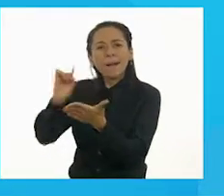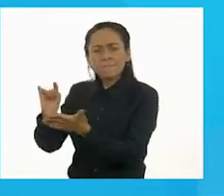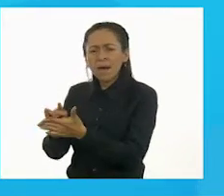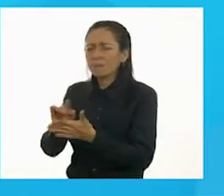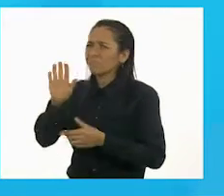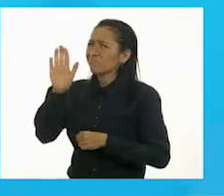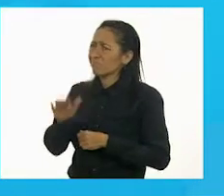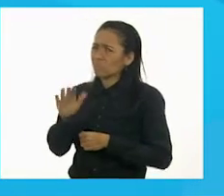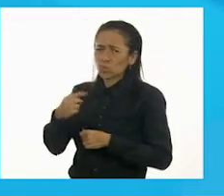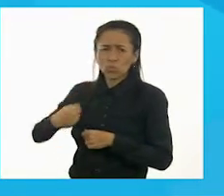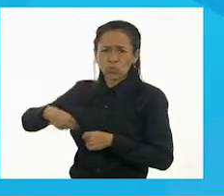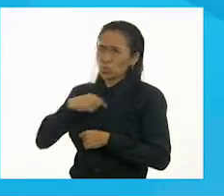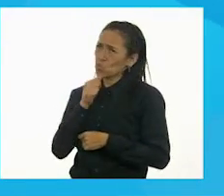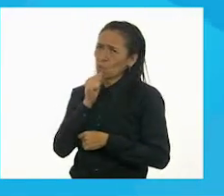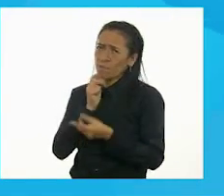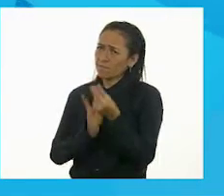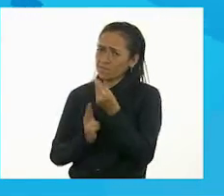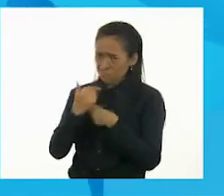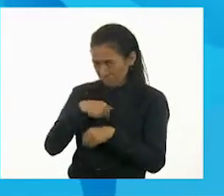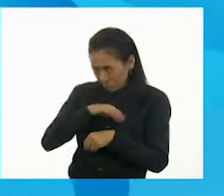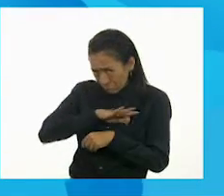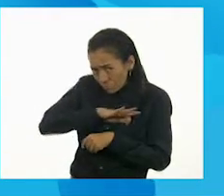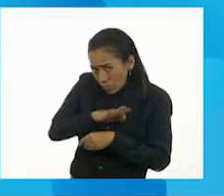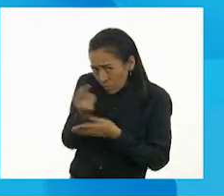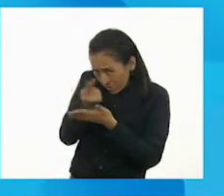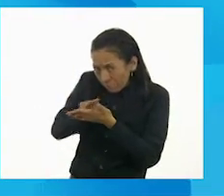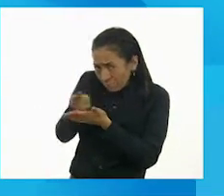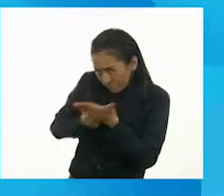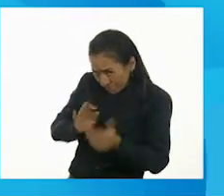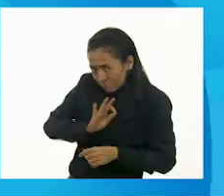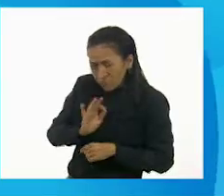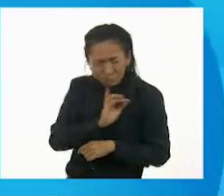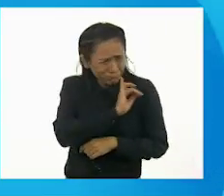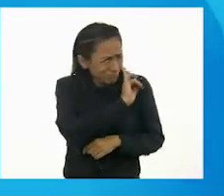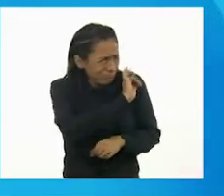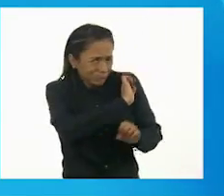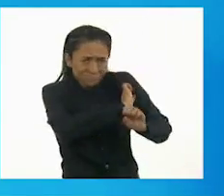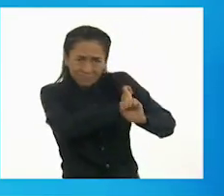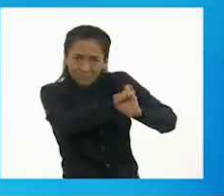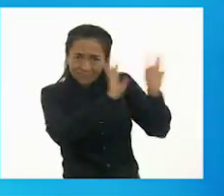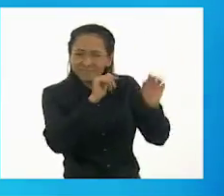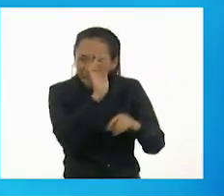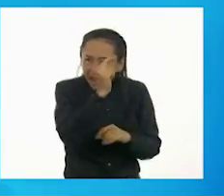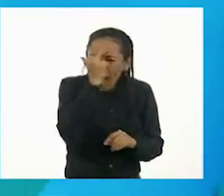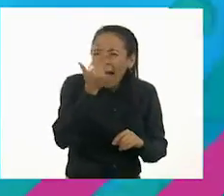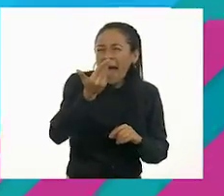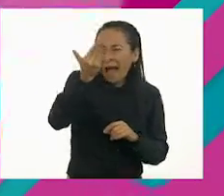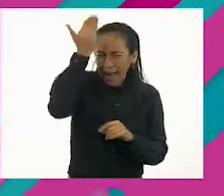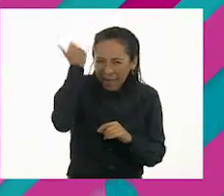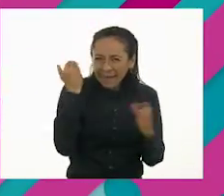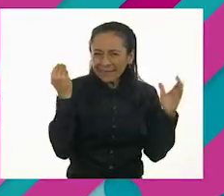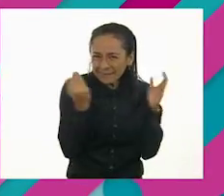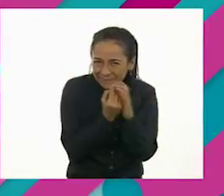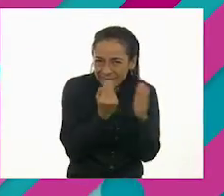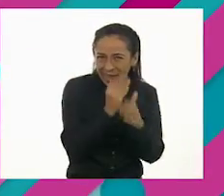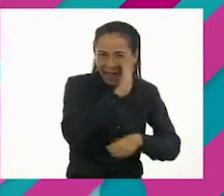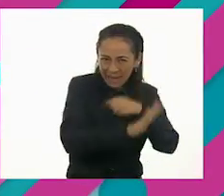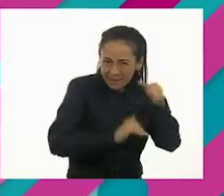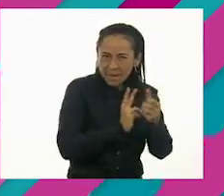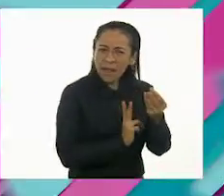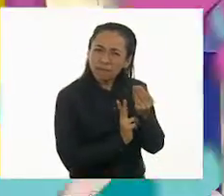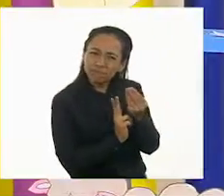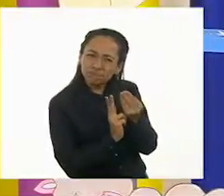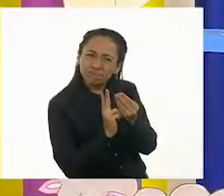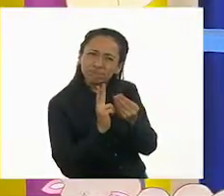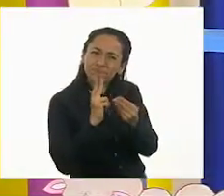maestra Lenny? Claro. Ustedes recuerdan que en clases anteriores habíamos recortado unos animales. Si todavía no los recortas, como dice Ale,